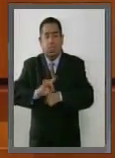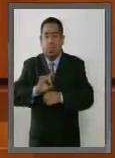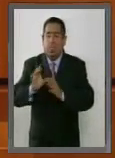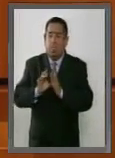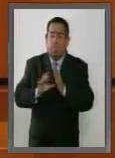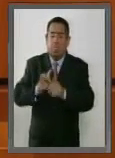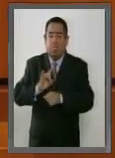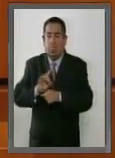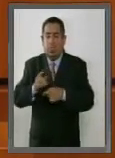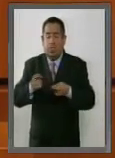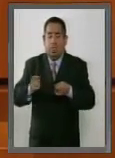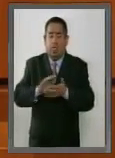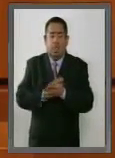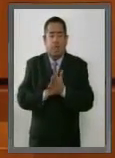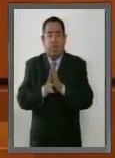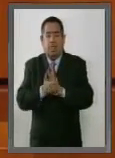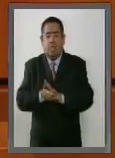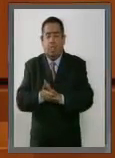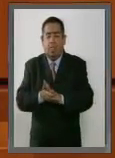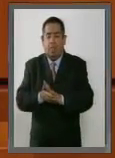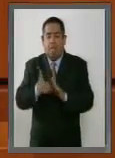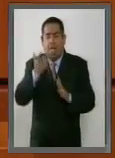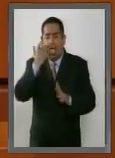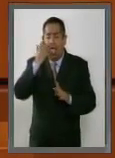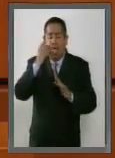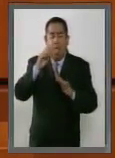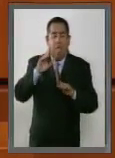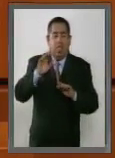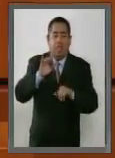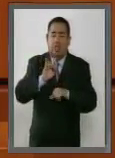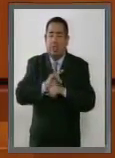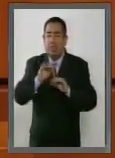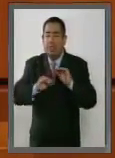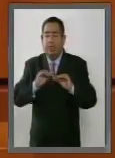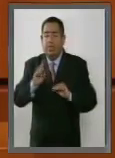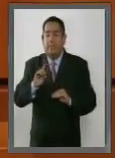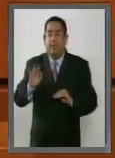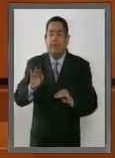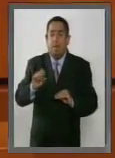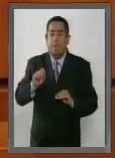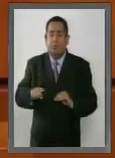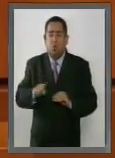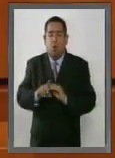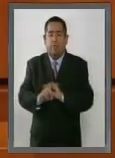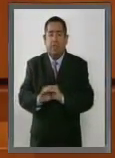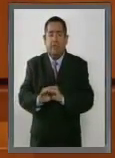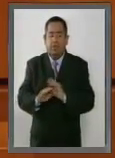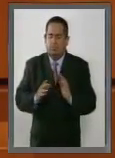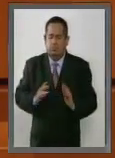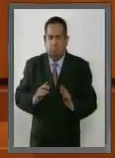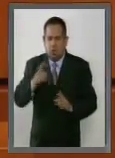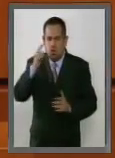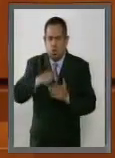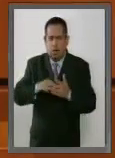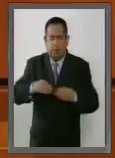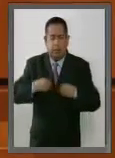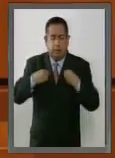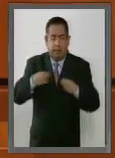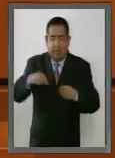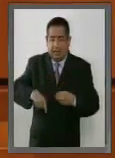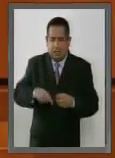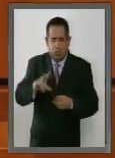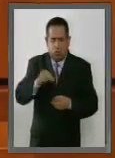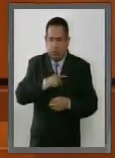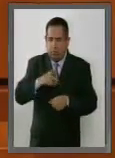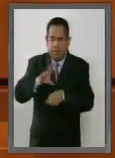sólo una transformación cosmética del Distrito Federal. Y yo creo que los que habitamos aquí no podemos